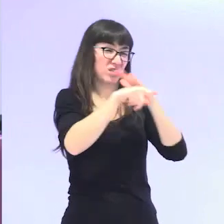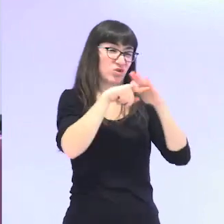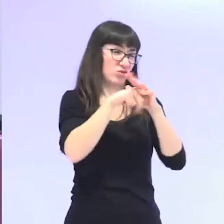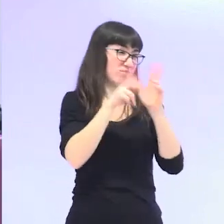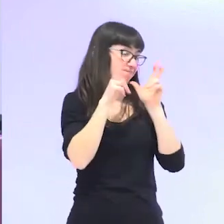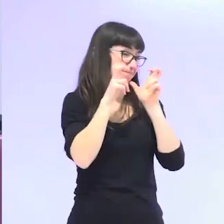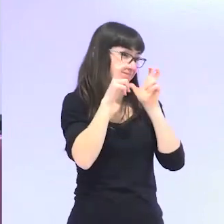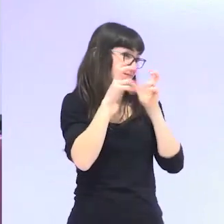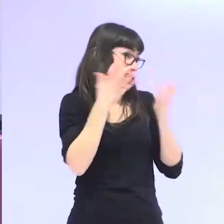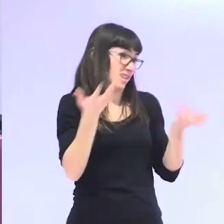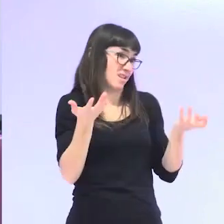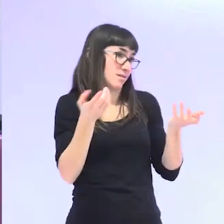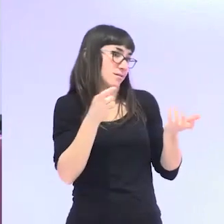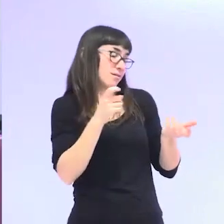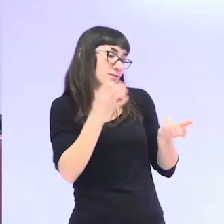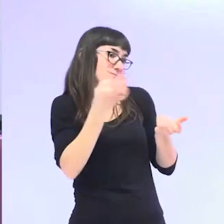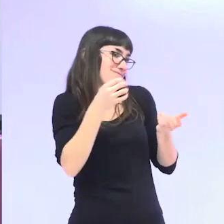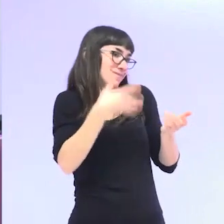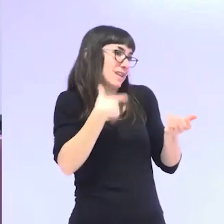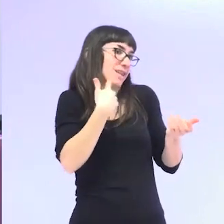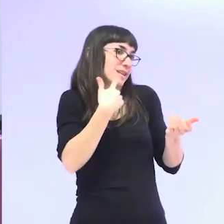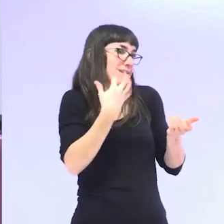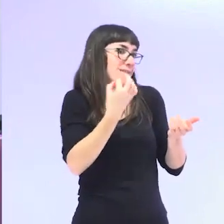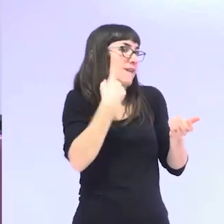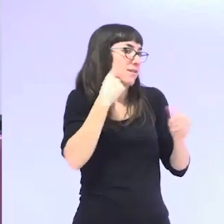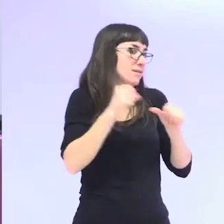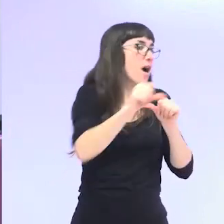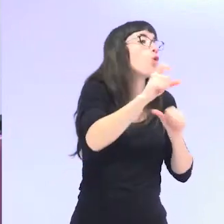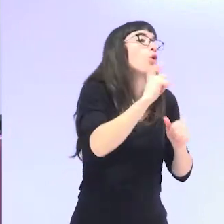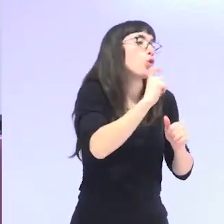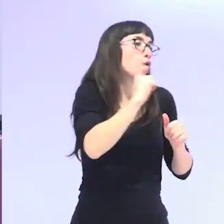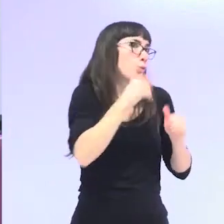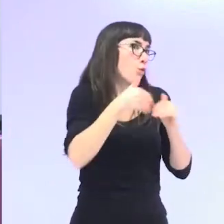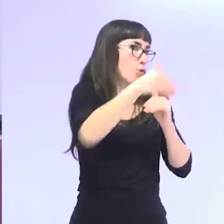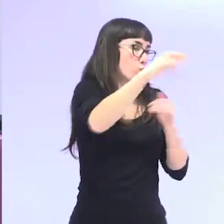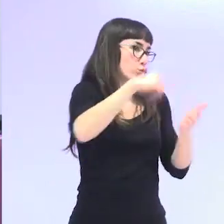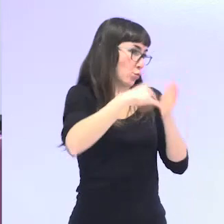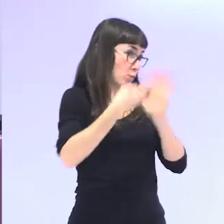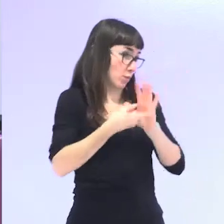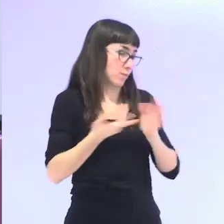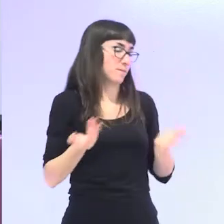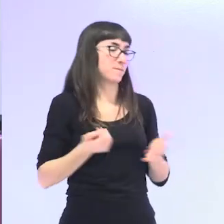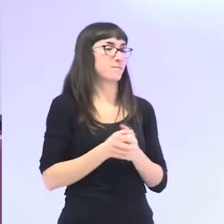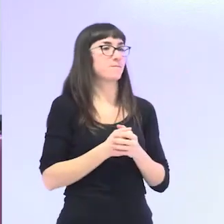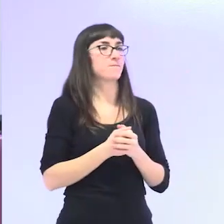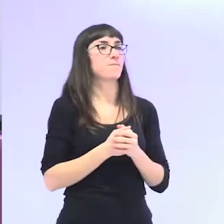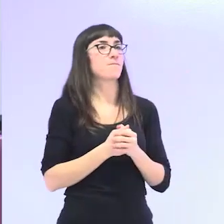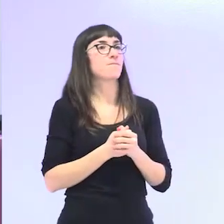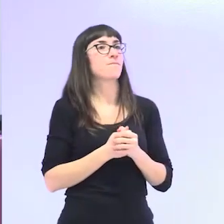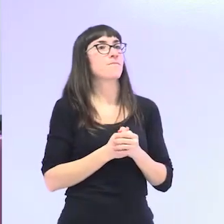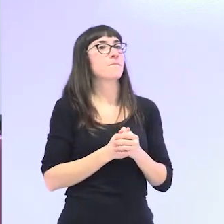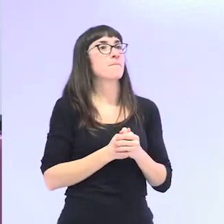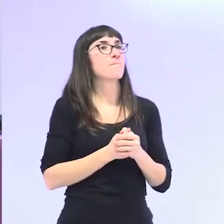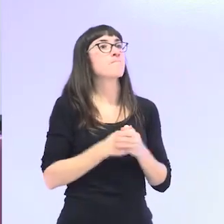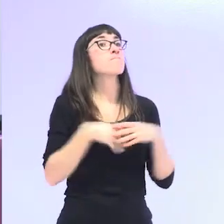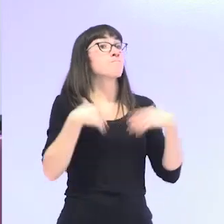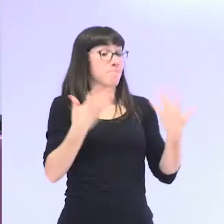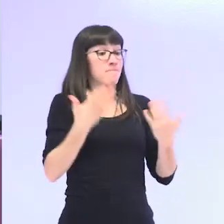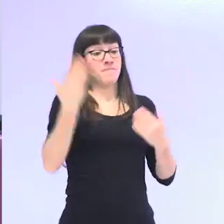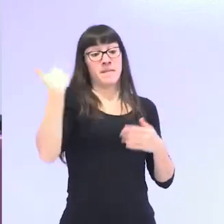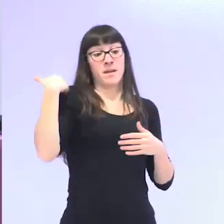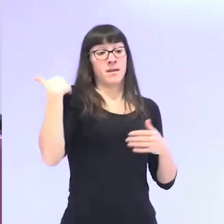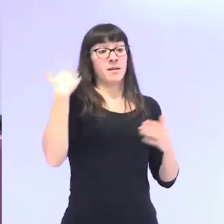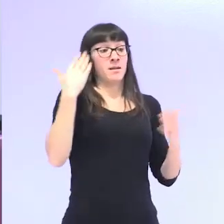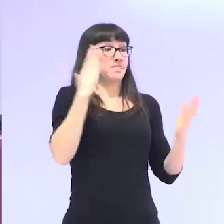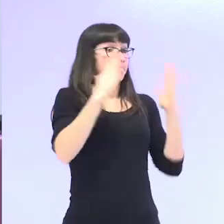gestionar el estado del bienestar. Bueno, si tenía poco interés o estaba